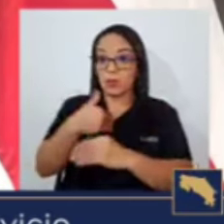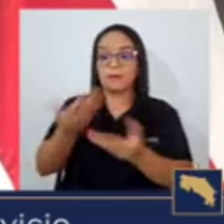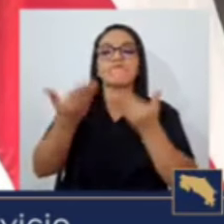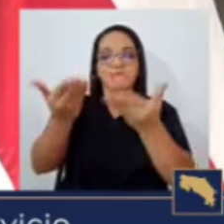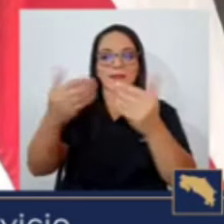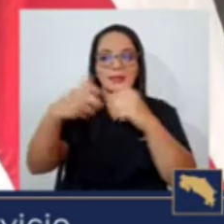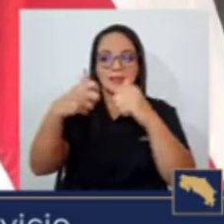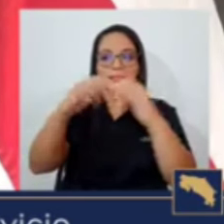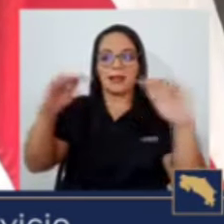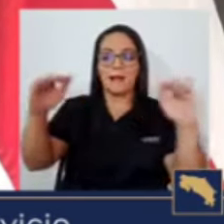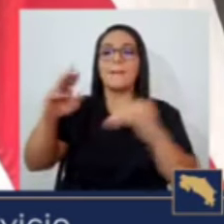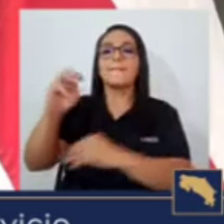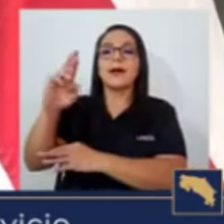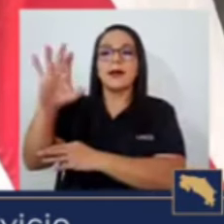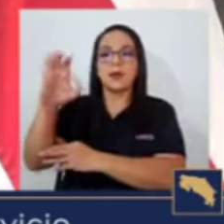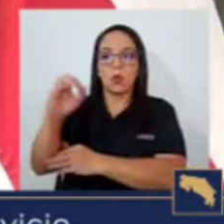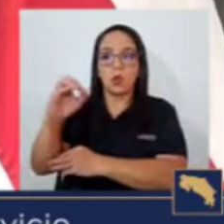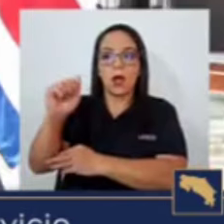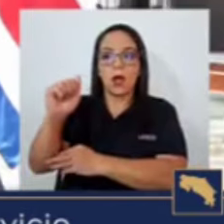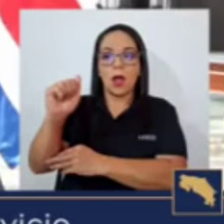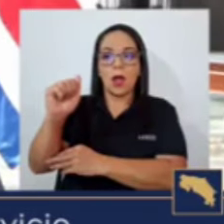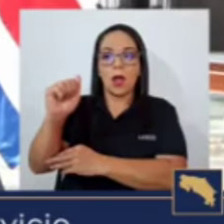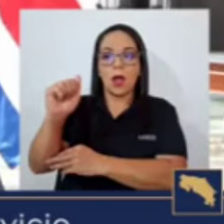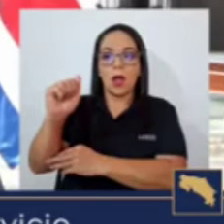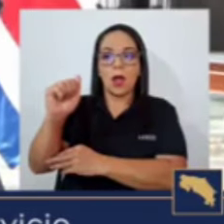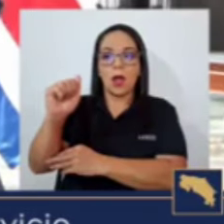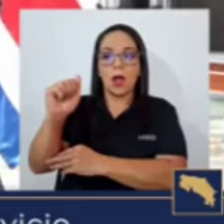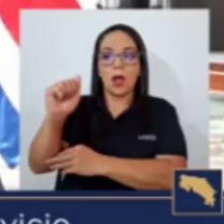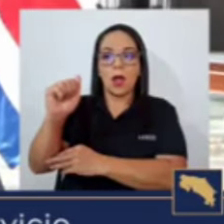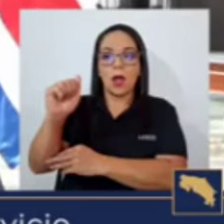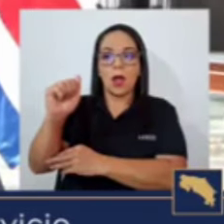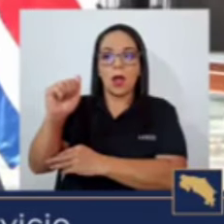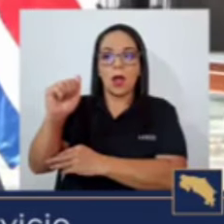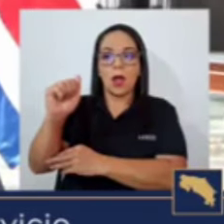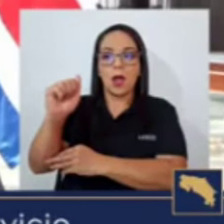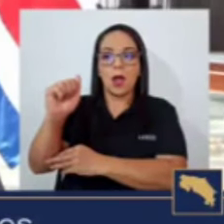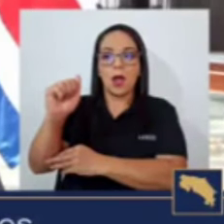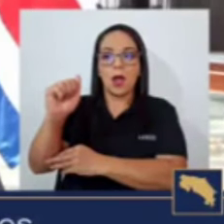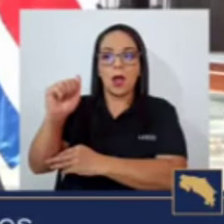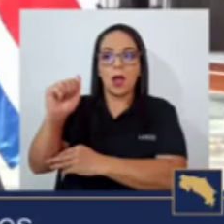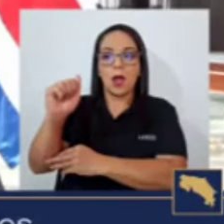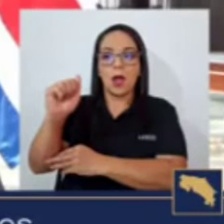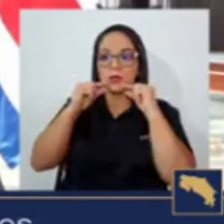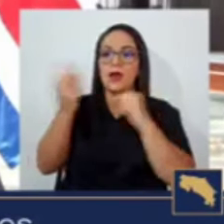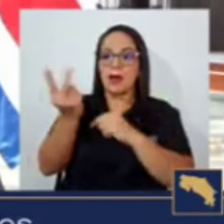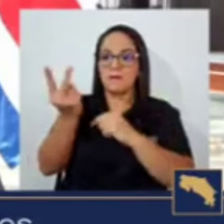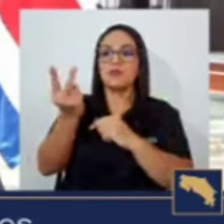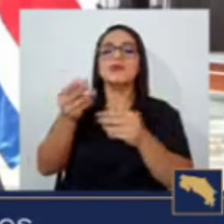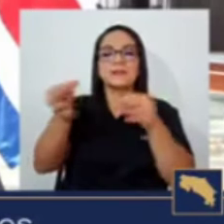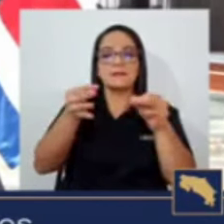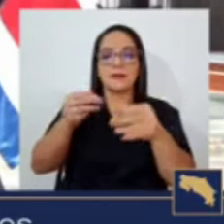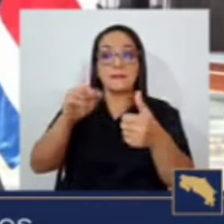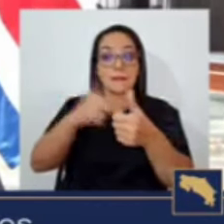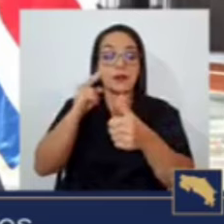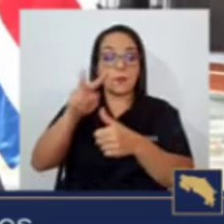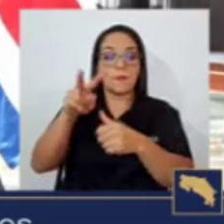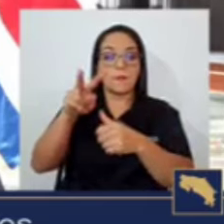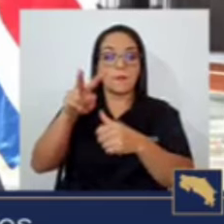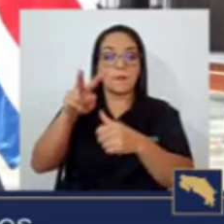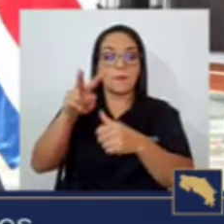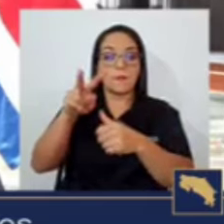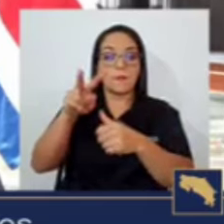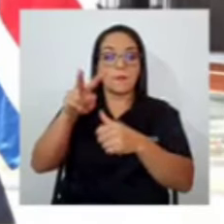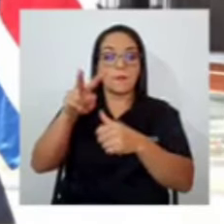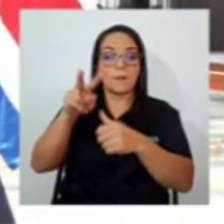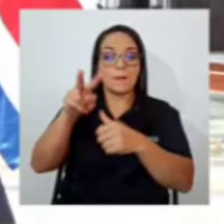Marco Acuña, Presidente Ejecutivo del ICE y el Presidente nos explican. Antes, vamos a observar